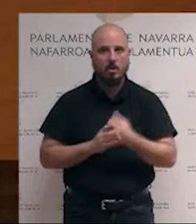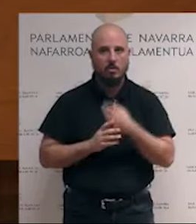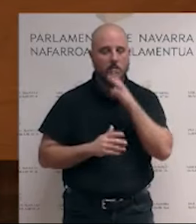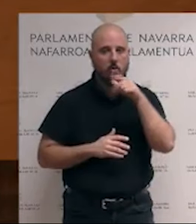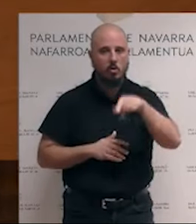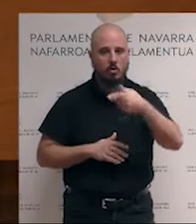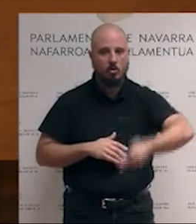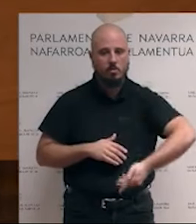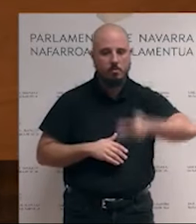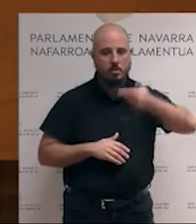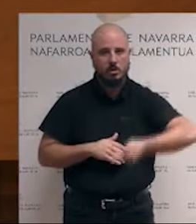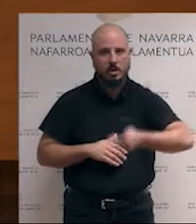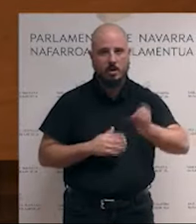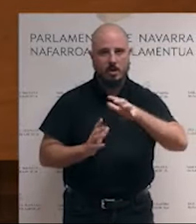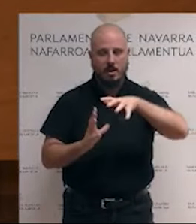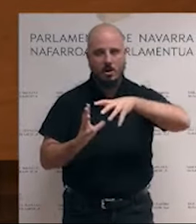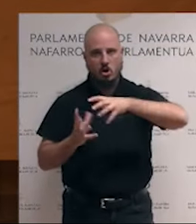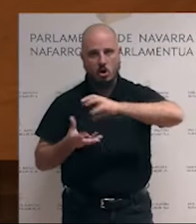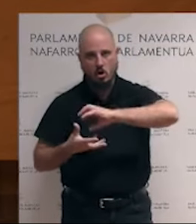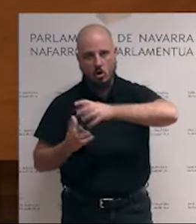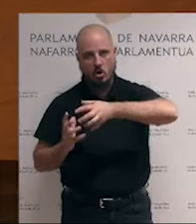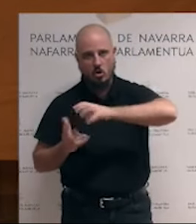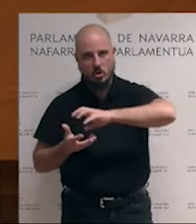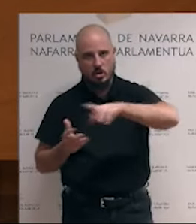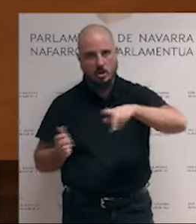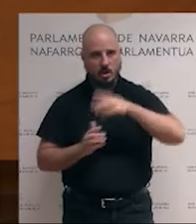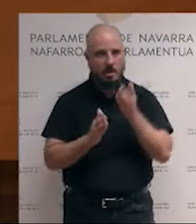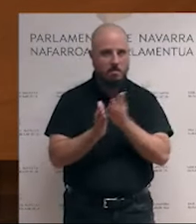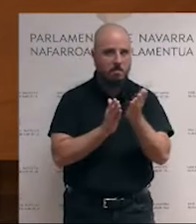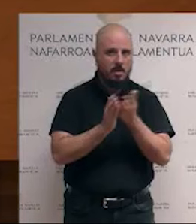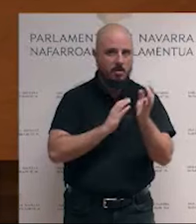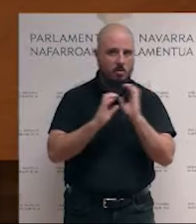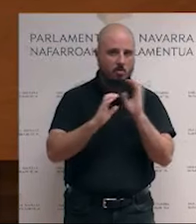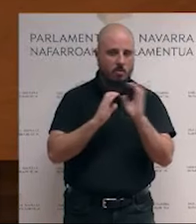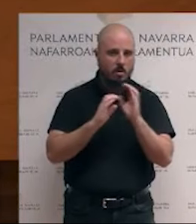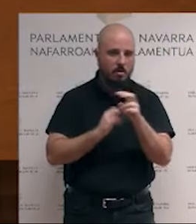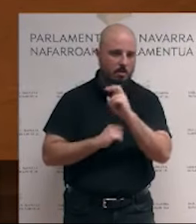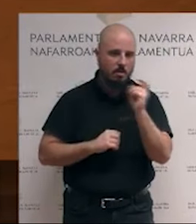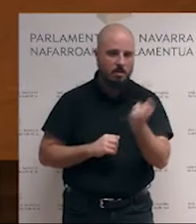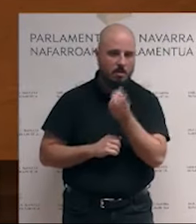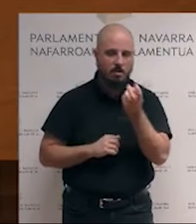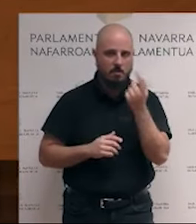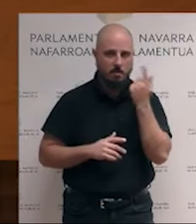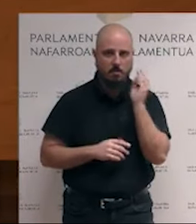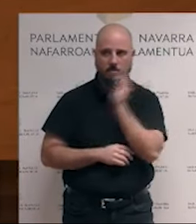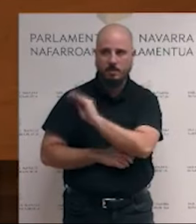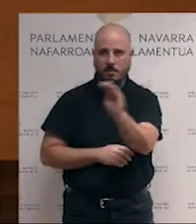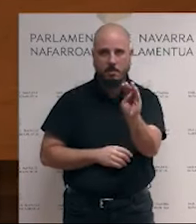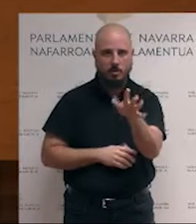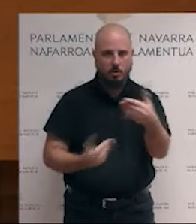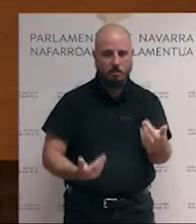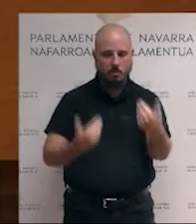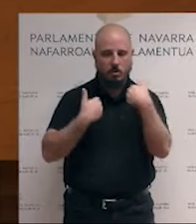y el impacto de las noticias, del bombardeo mediático. Y debemos hacer un llamamiento a la responsabilidad, pero no solo en la